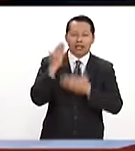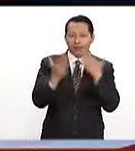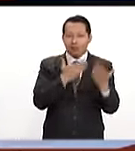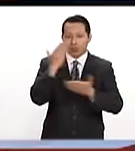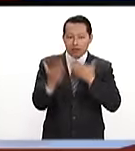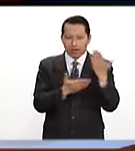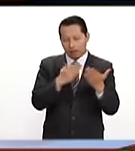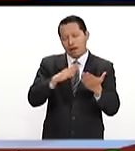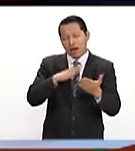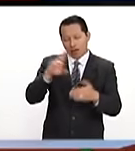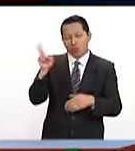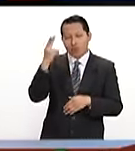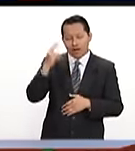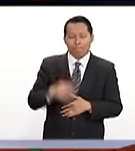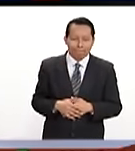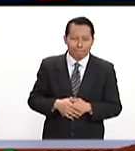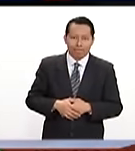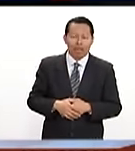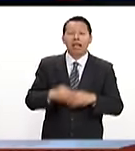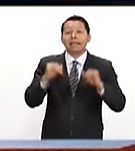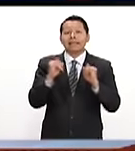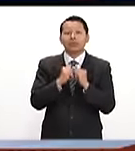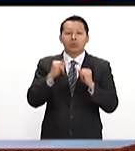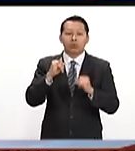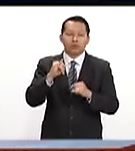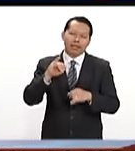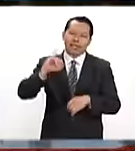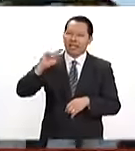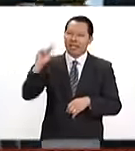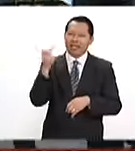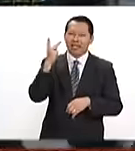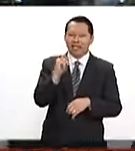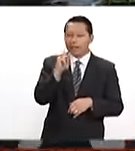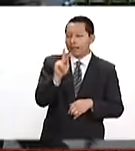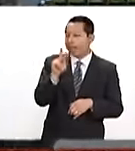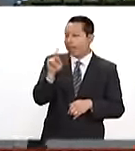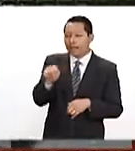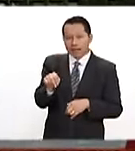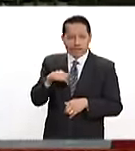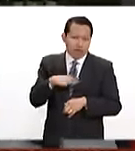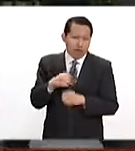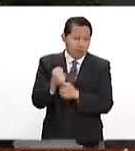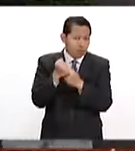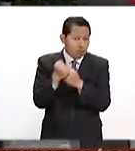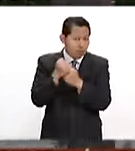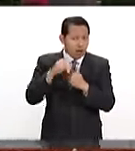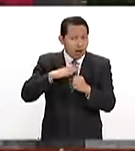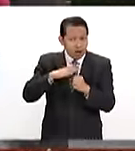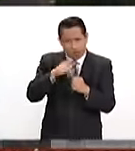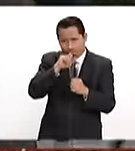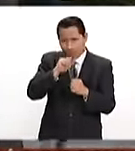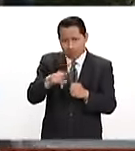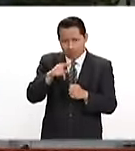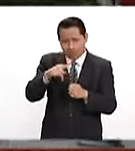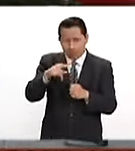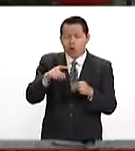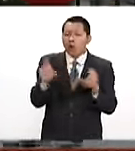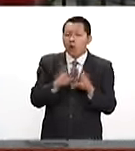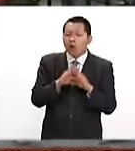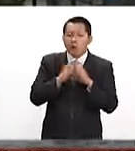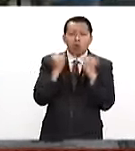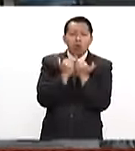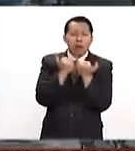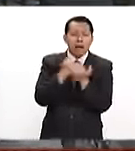a la máxima casa de estudios y en el Instituto Politécnico Nacional otra de nuestras grandes instituciones educativas del país también se